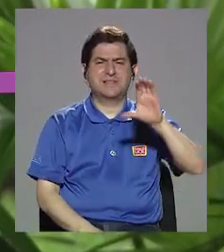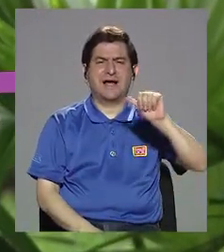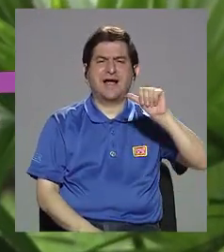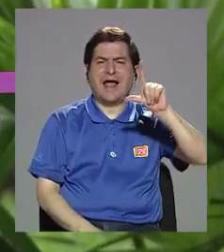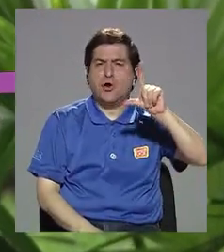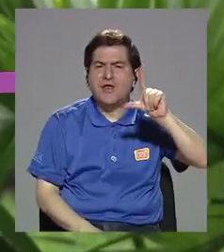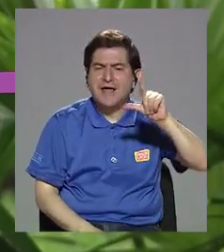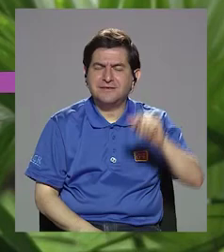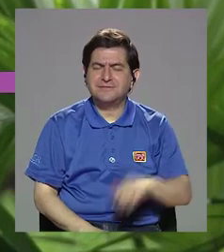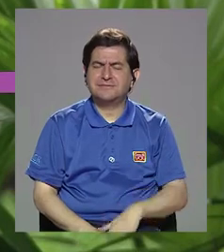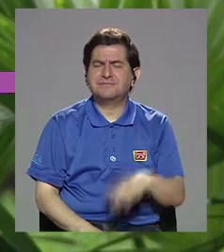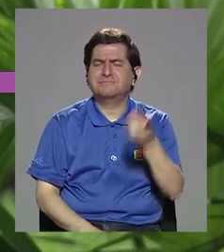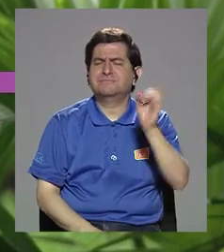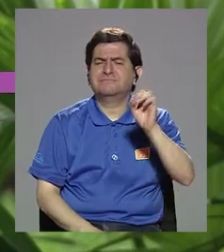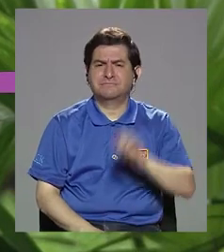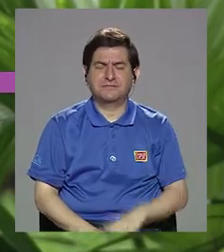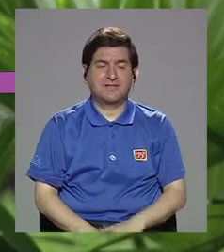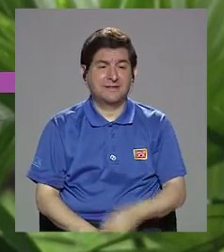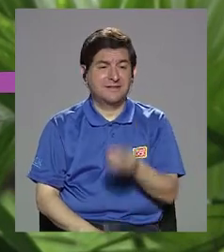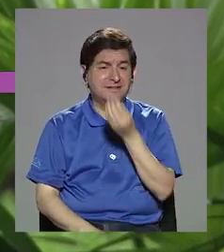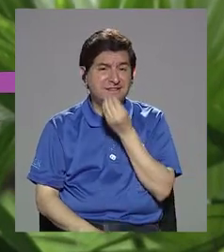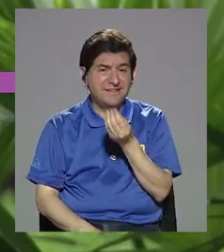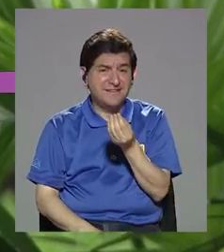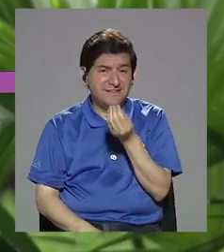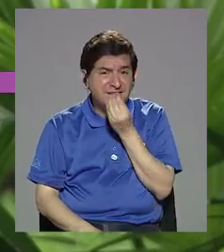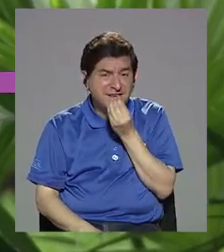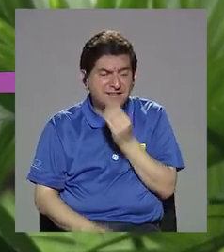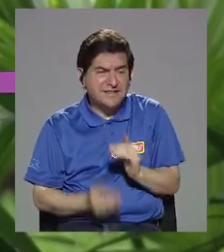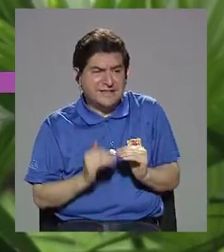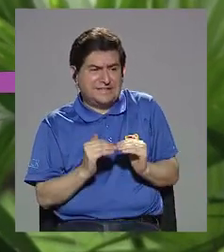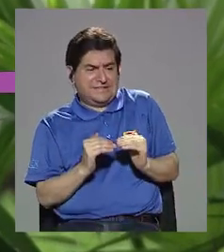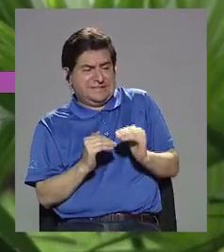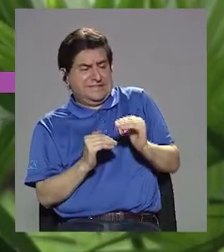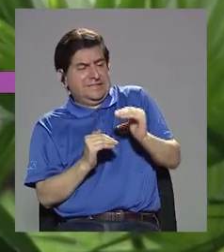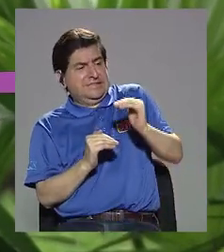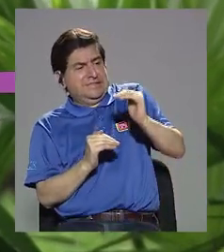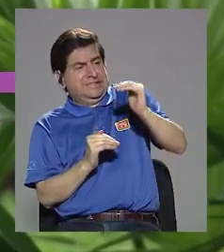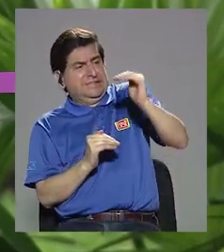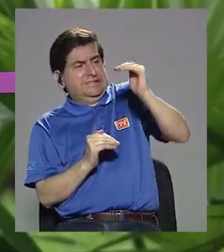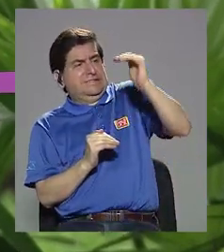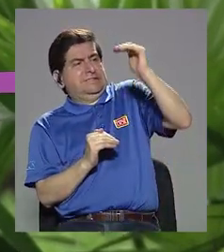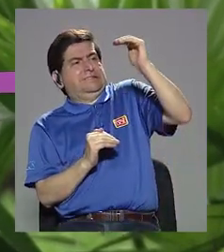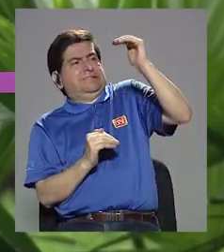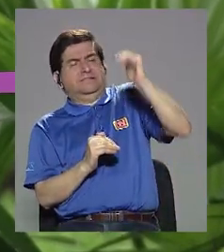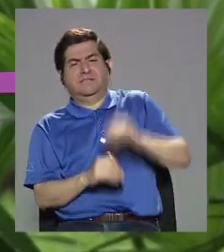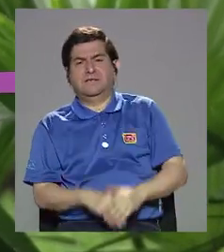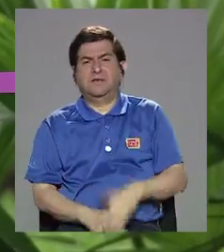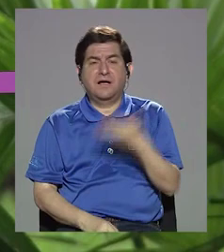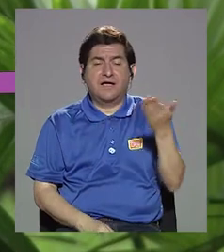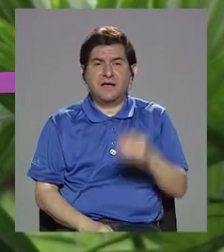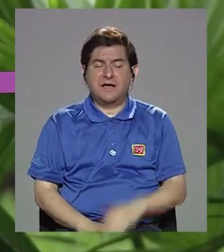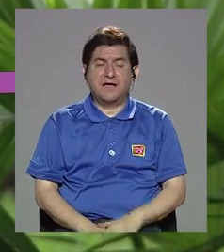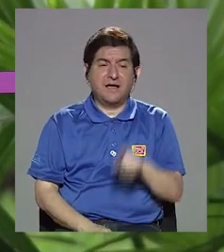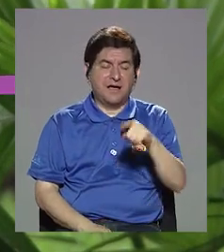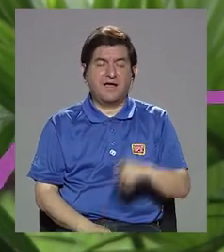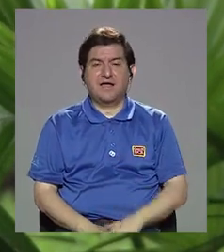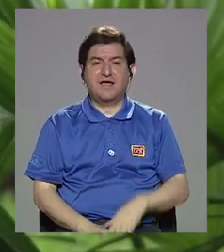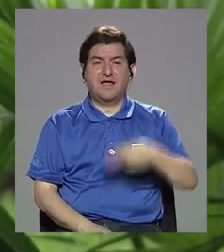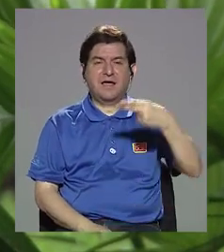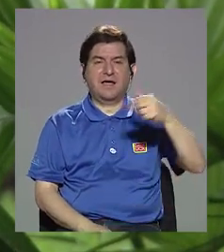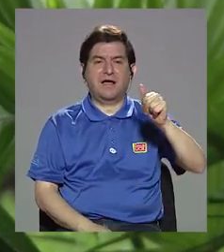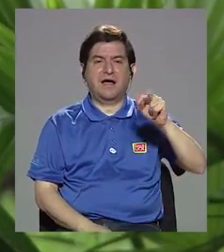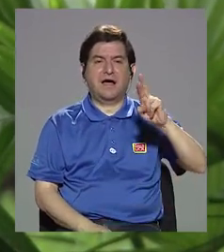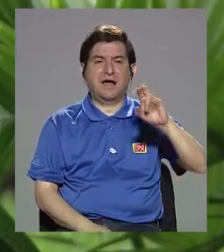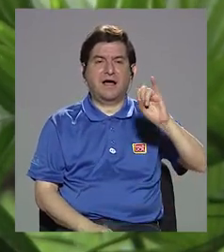viene de una dieta alta en harinas refinadas,